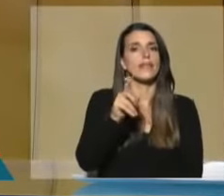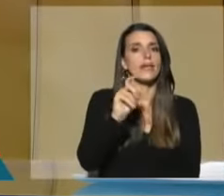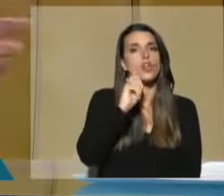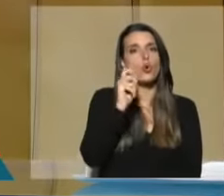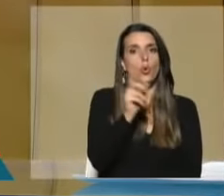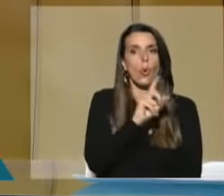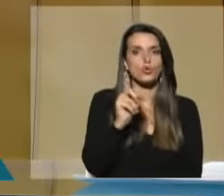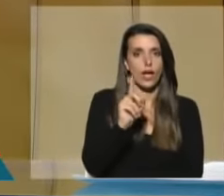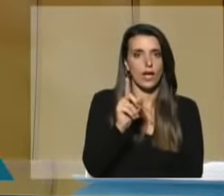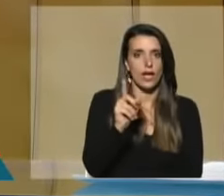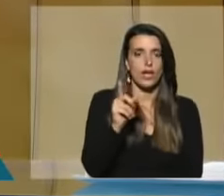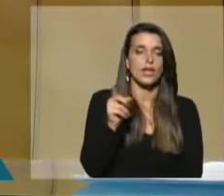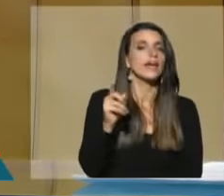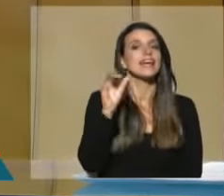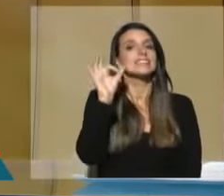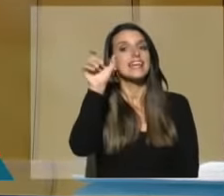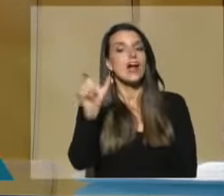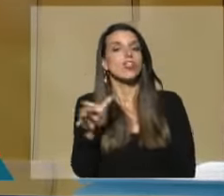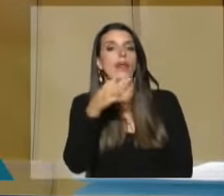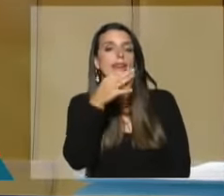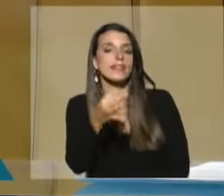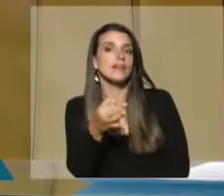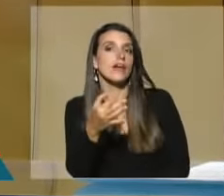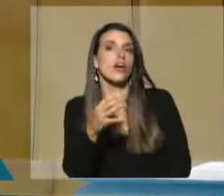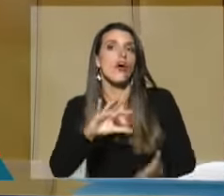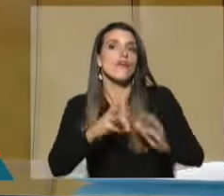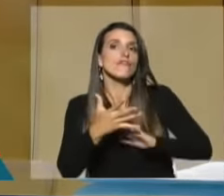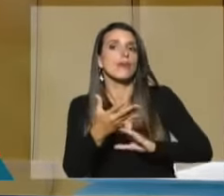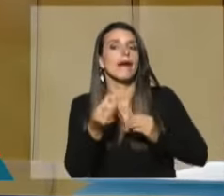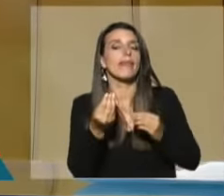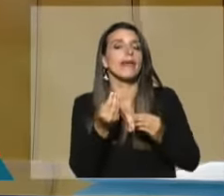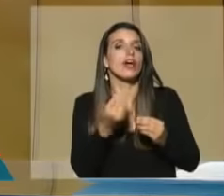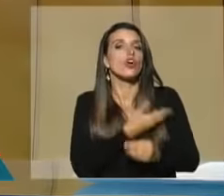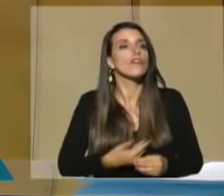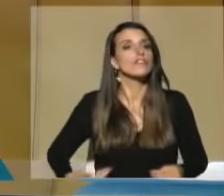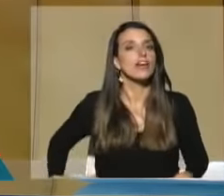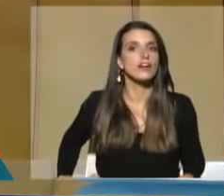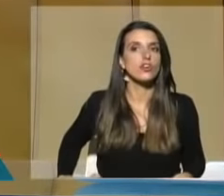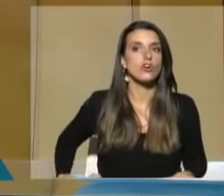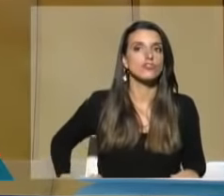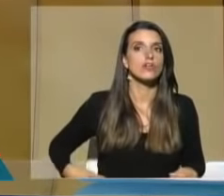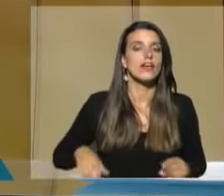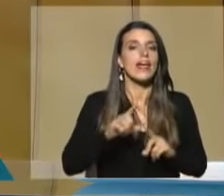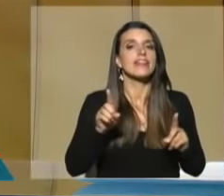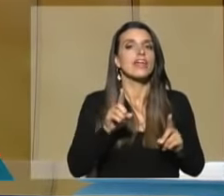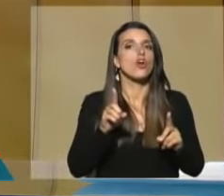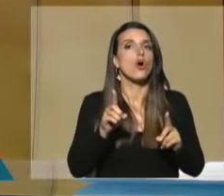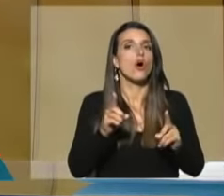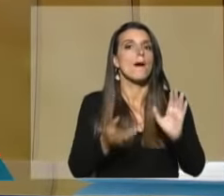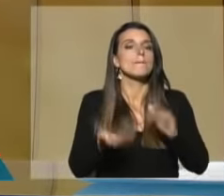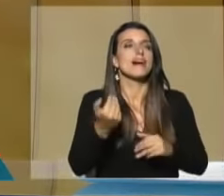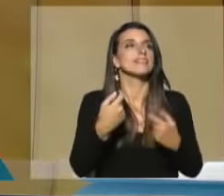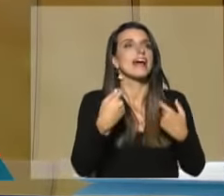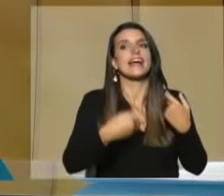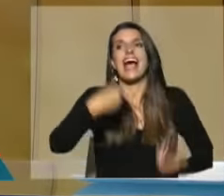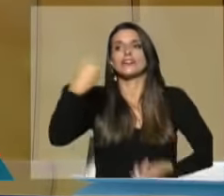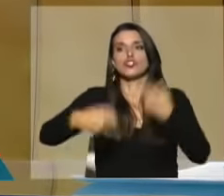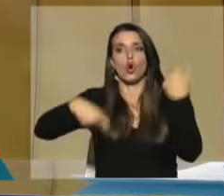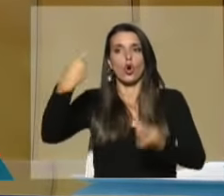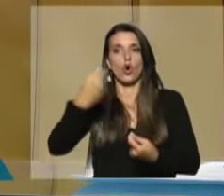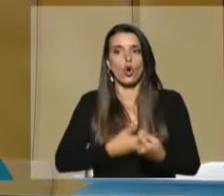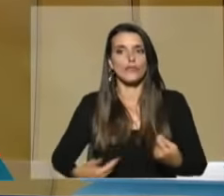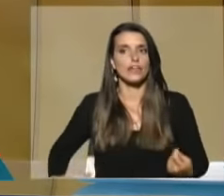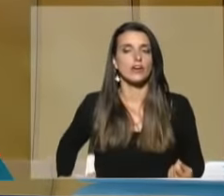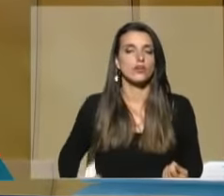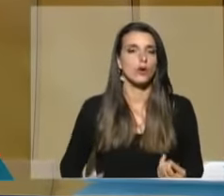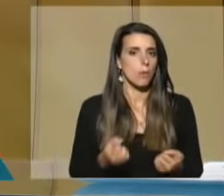regla fiscal. El senador decía que es una forma de contener a los gobiernos de que no se les vaya la mano en materia de gastos. Le